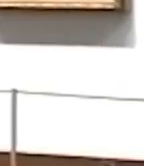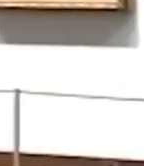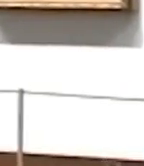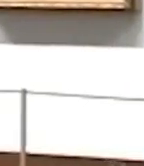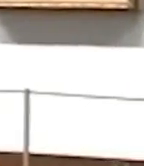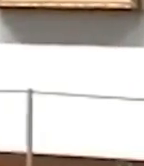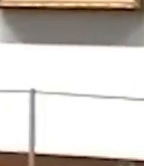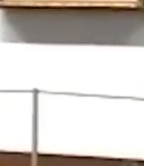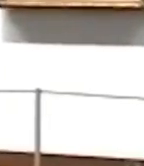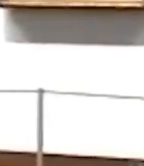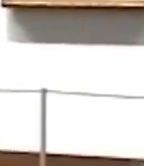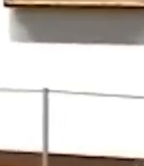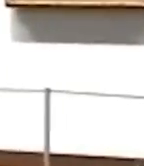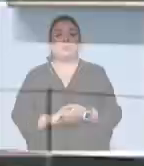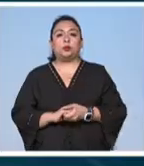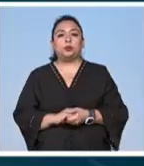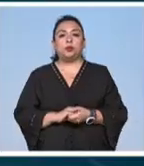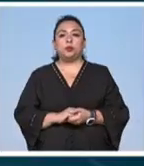popoca